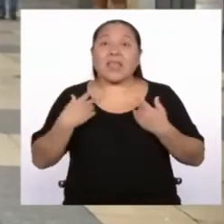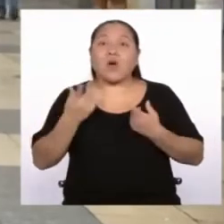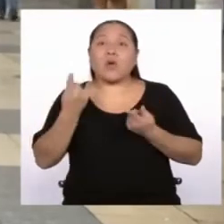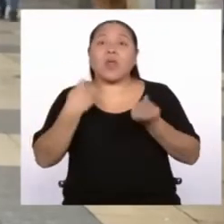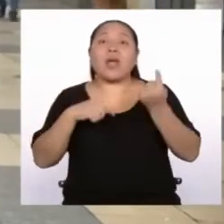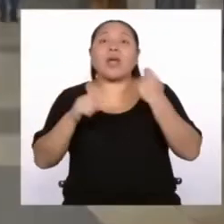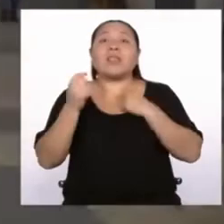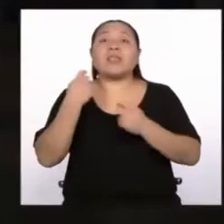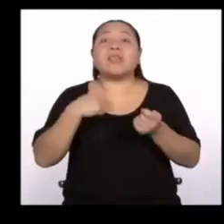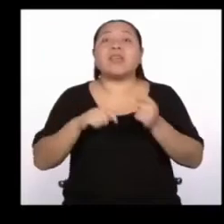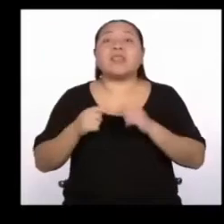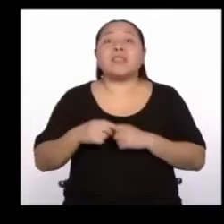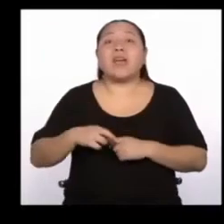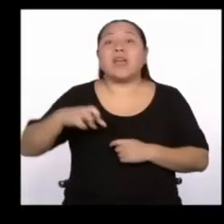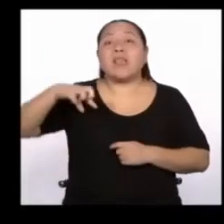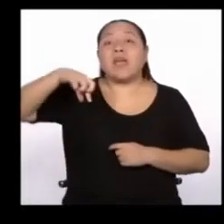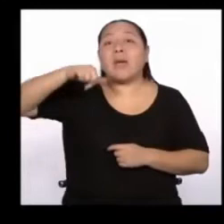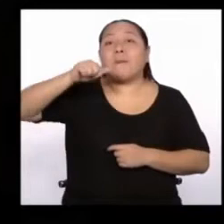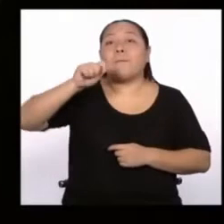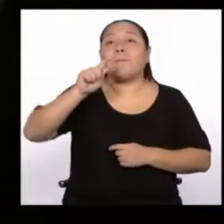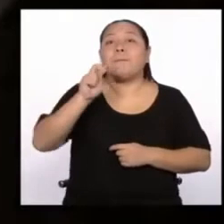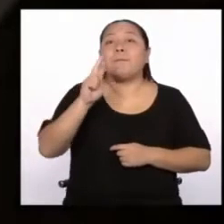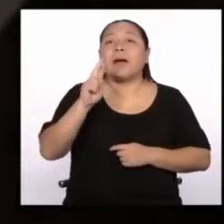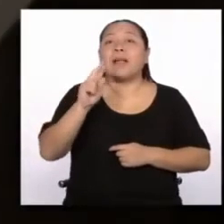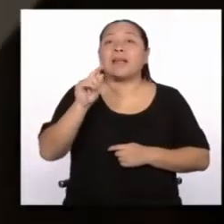partituras.